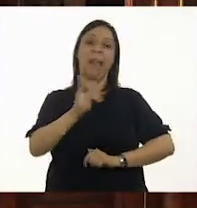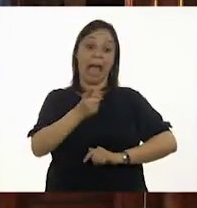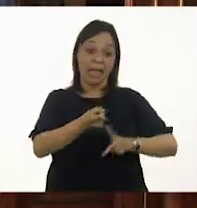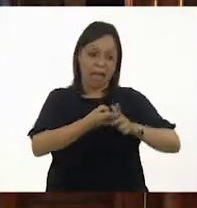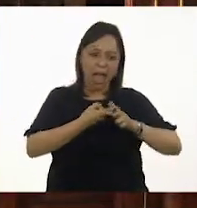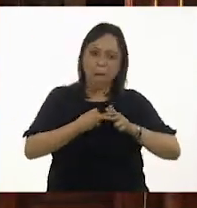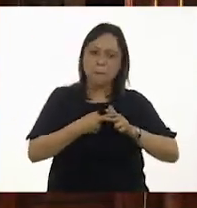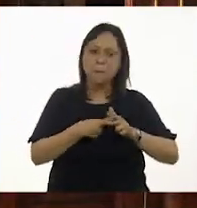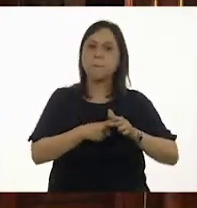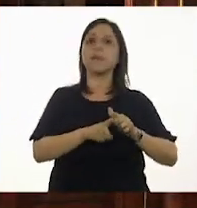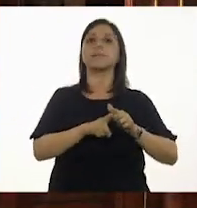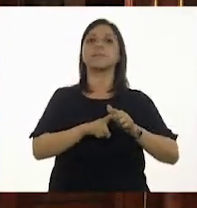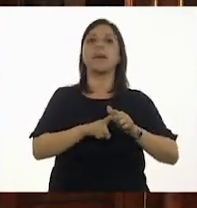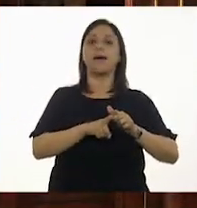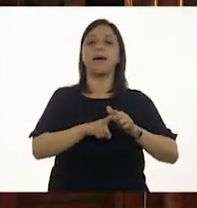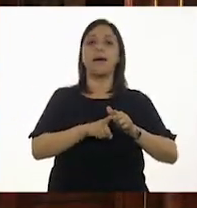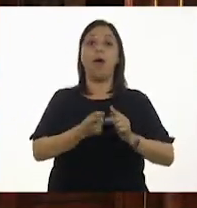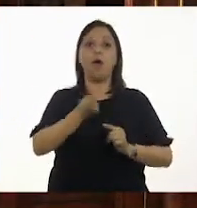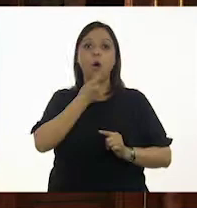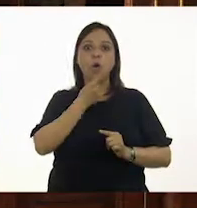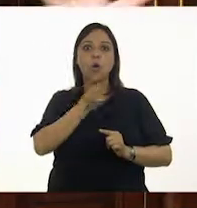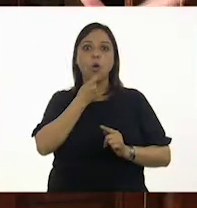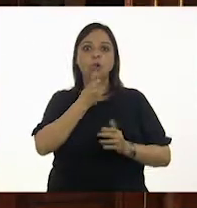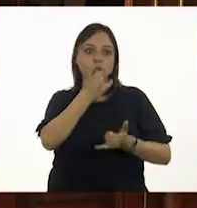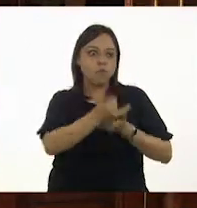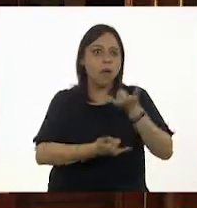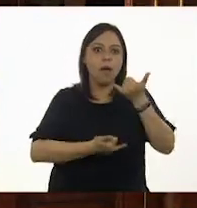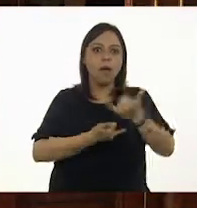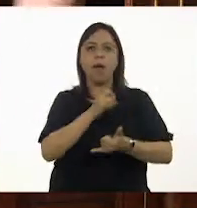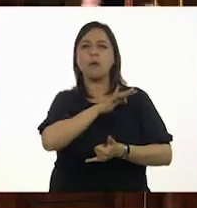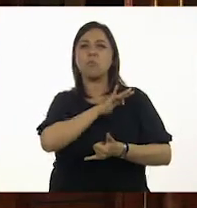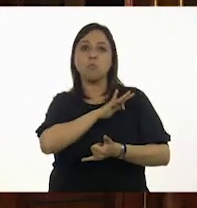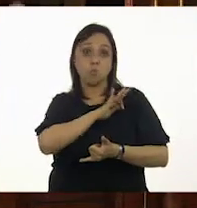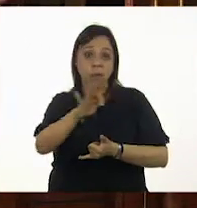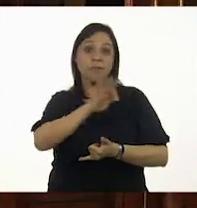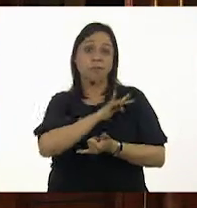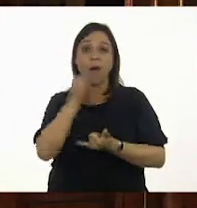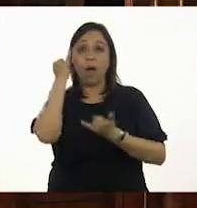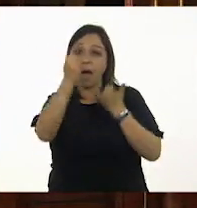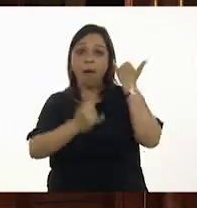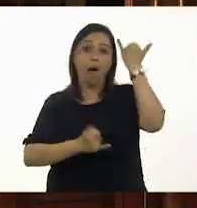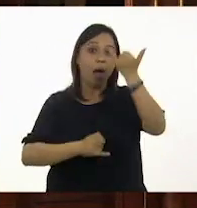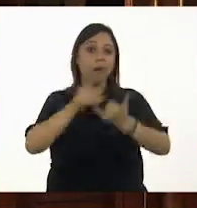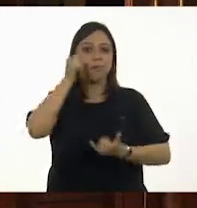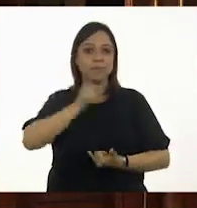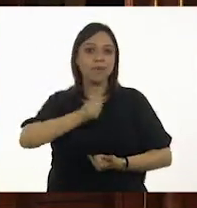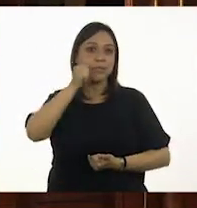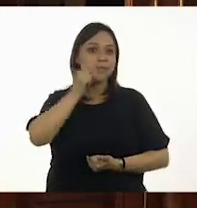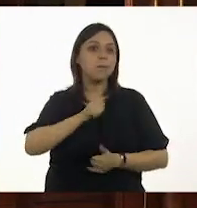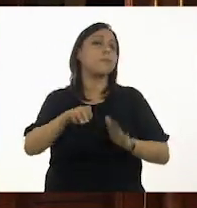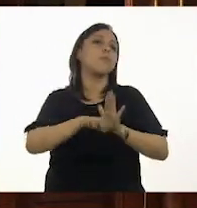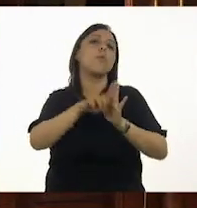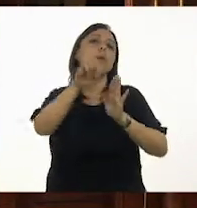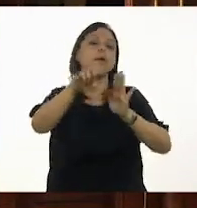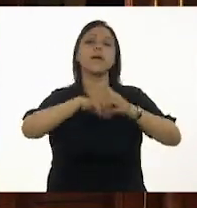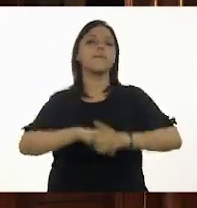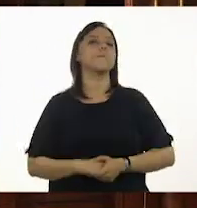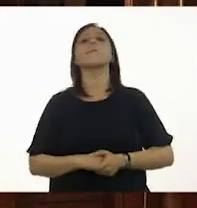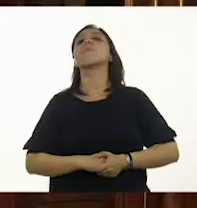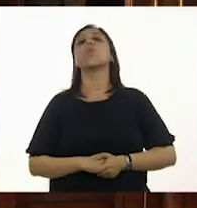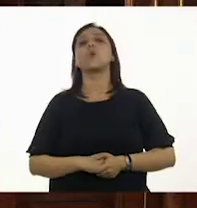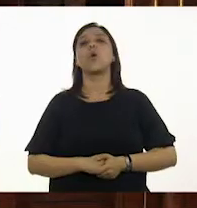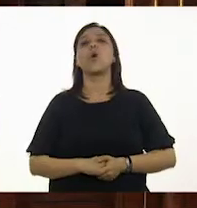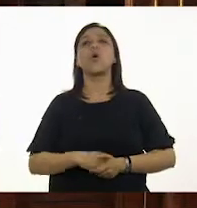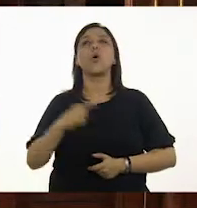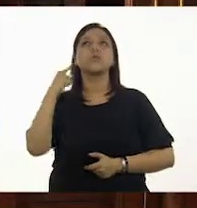puede, con los niños, hacer muchos juegos. Estos juegos de toda la vida, de unir un